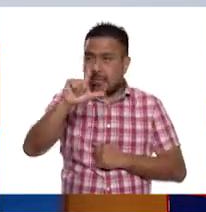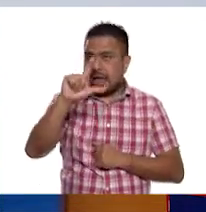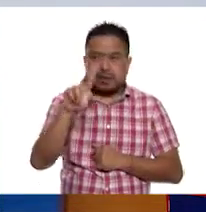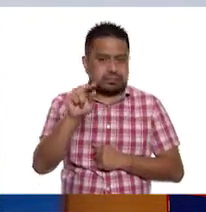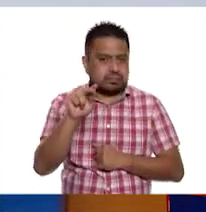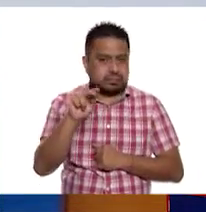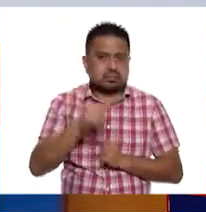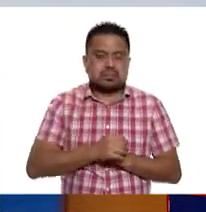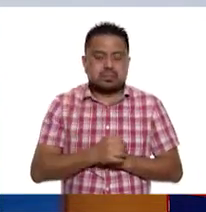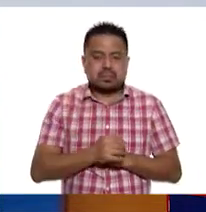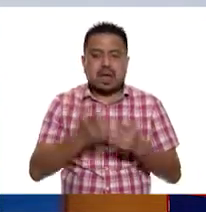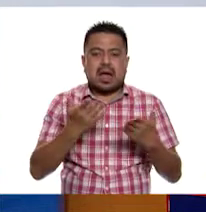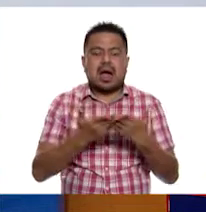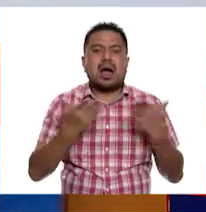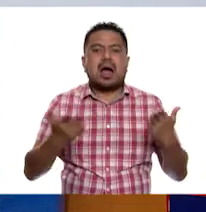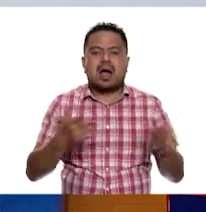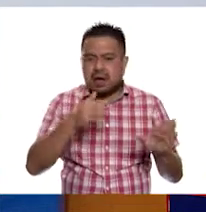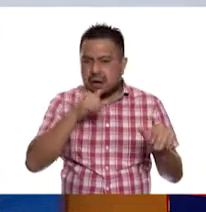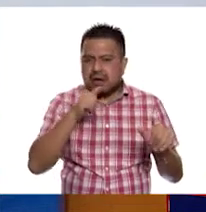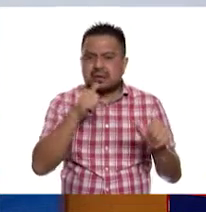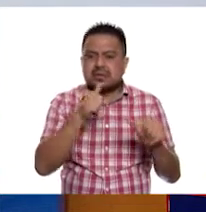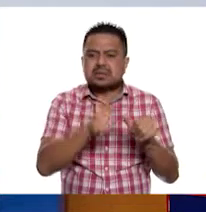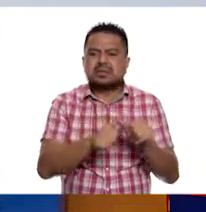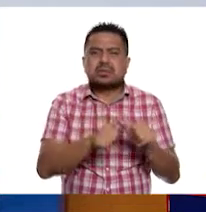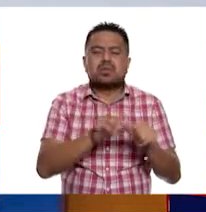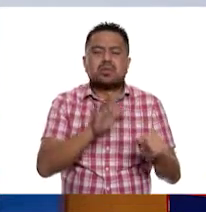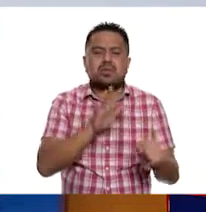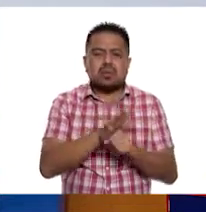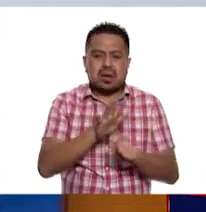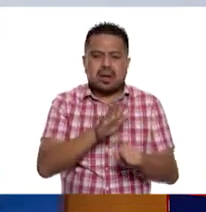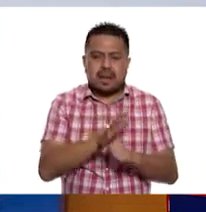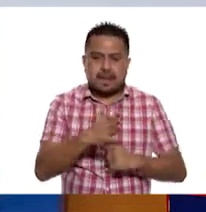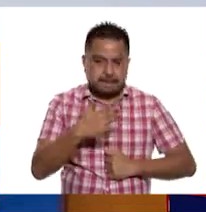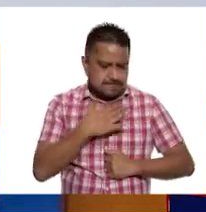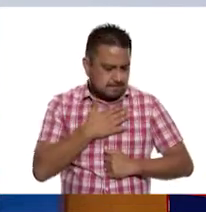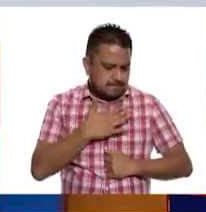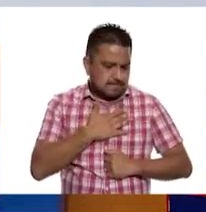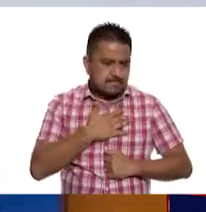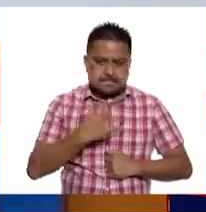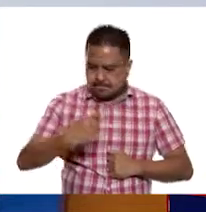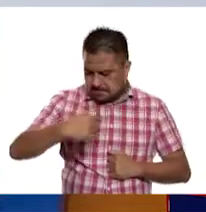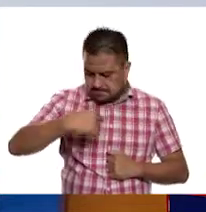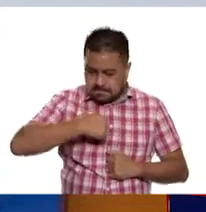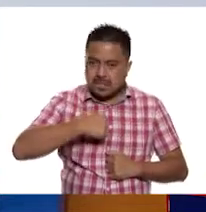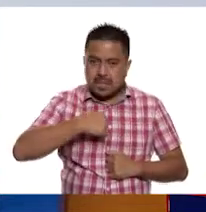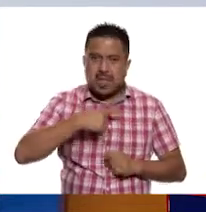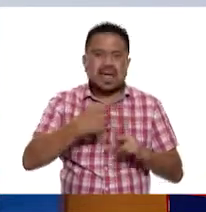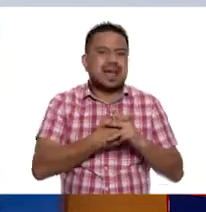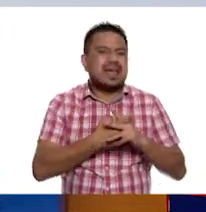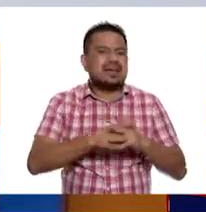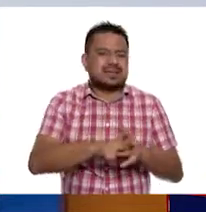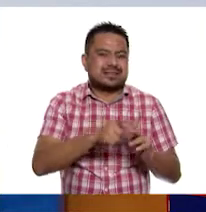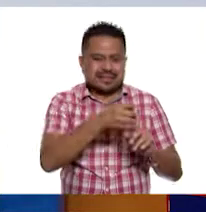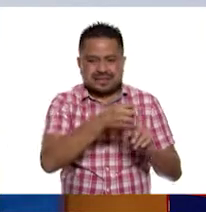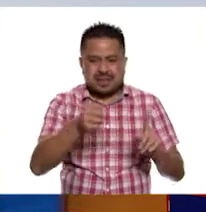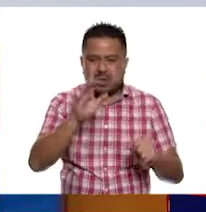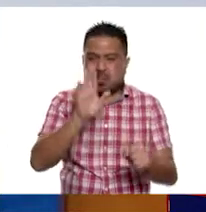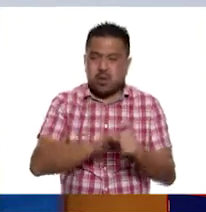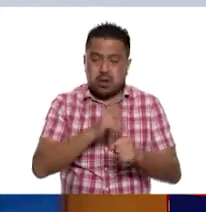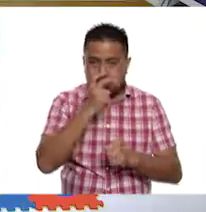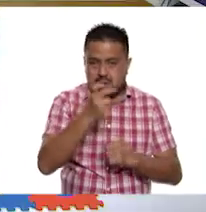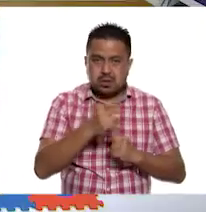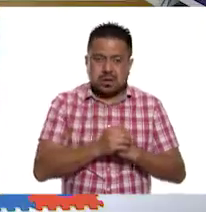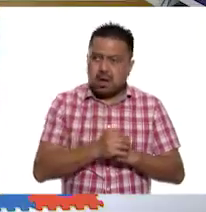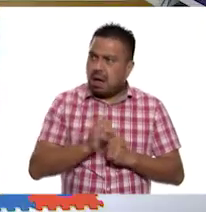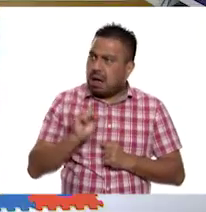Ajá. Ahora la que se escribe con mayúscula es la palabra mi. Mi. Porque es con la que empezamos. Iniciamos, exacto. ¿Sí?